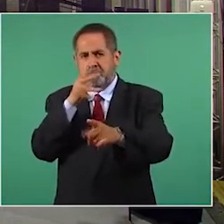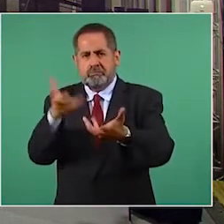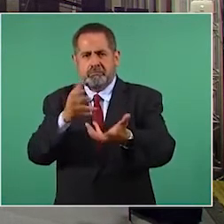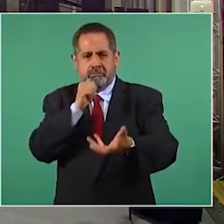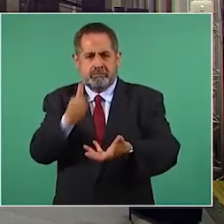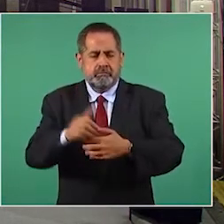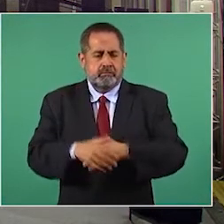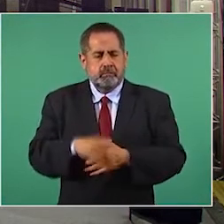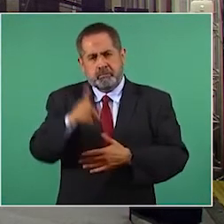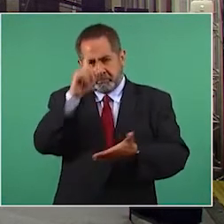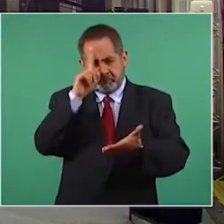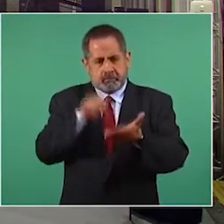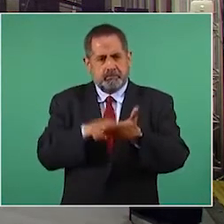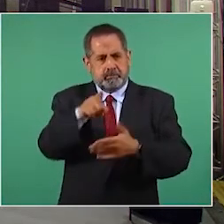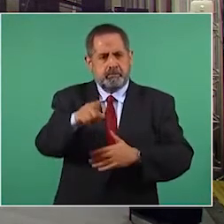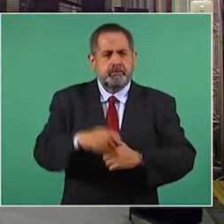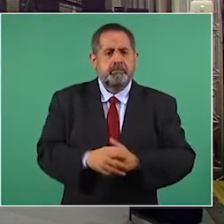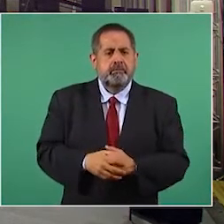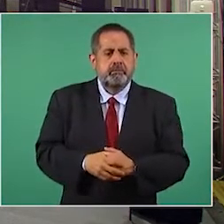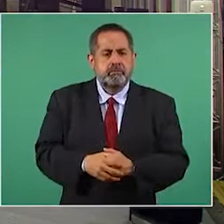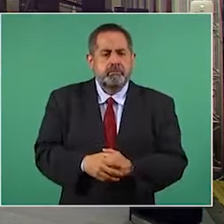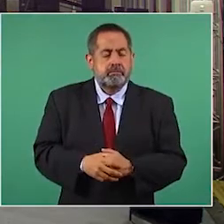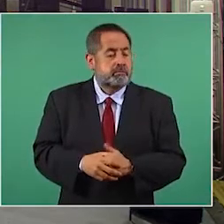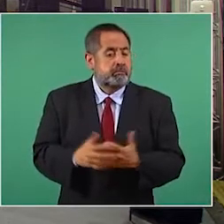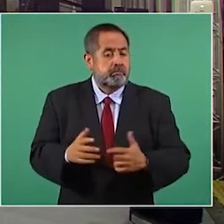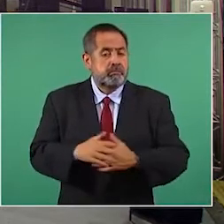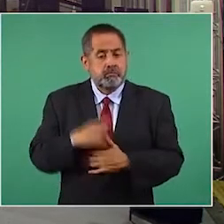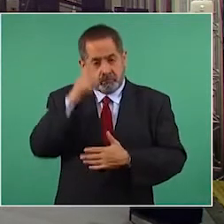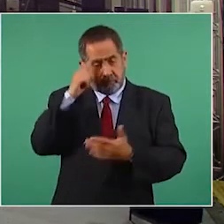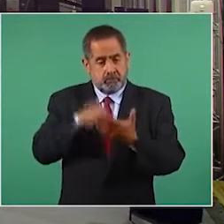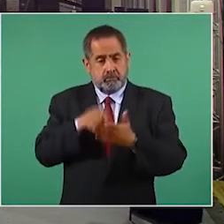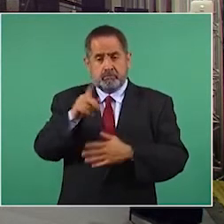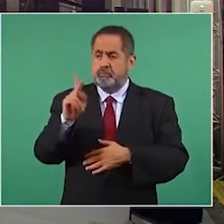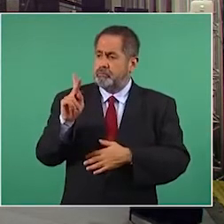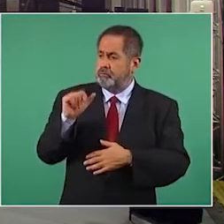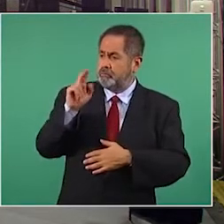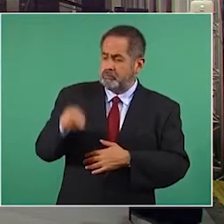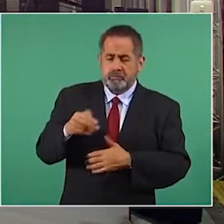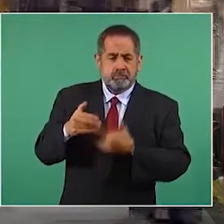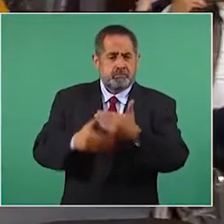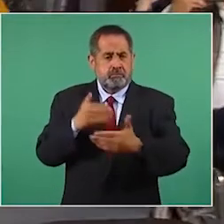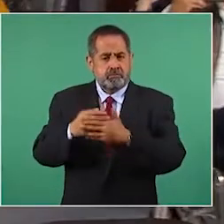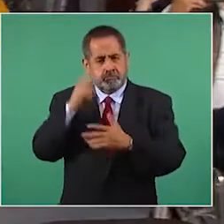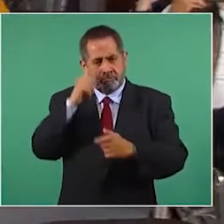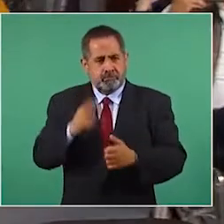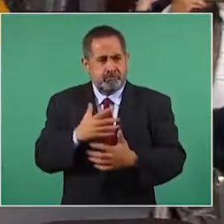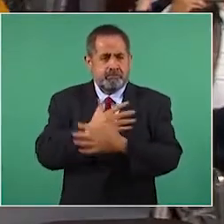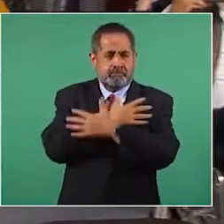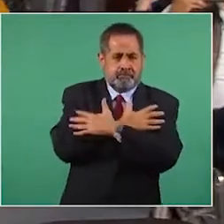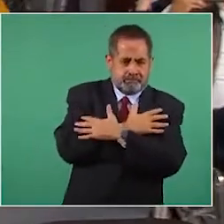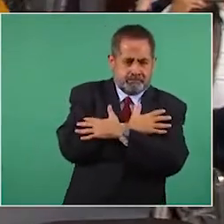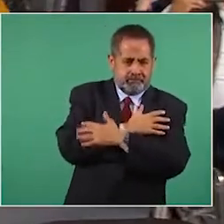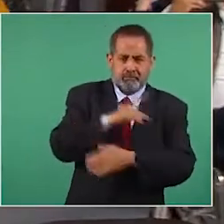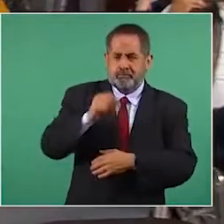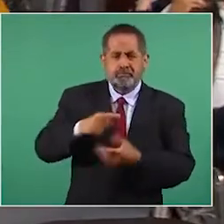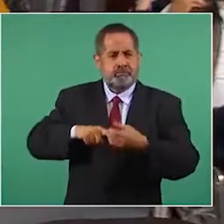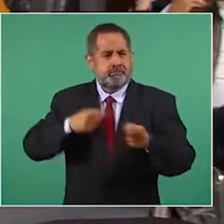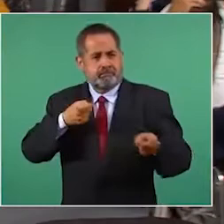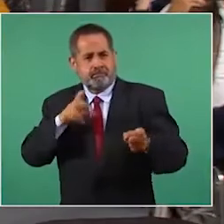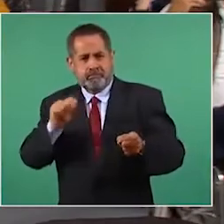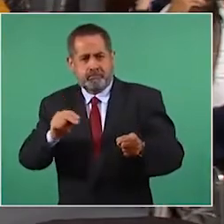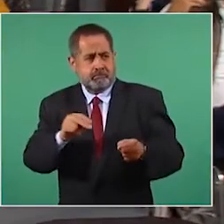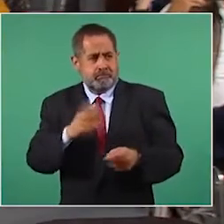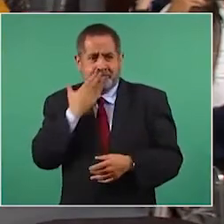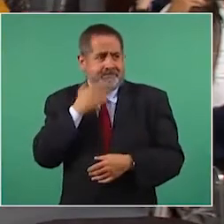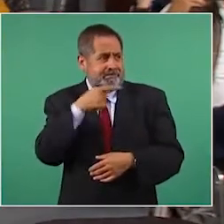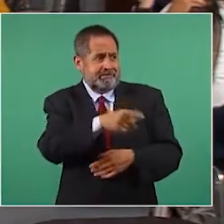si usted cree que su estrategia de abrazos y no balazos ha sido un verdadero fracaso. Están